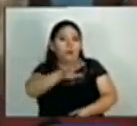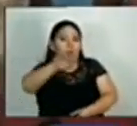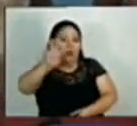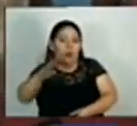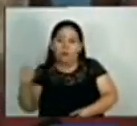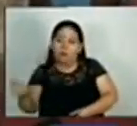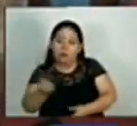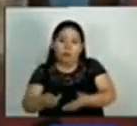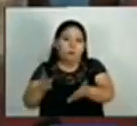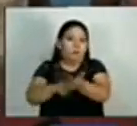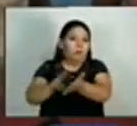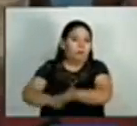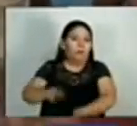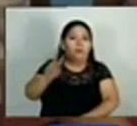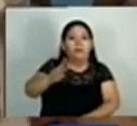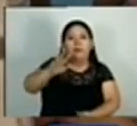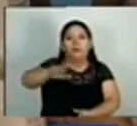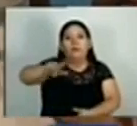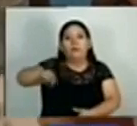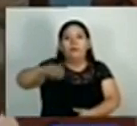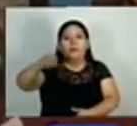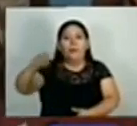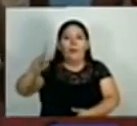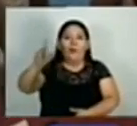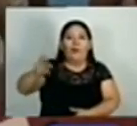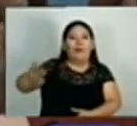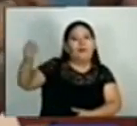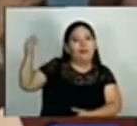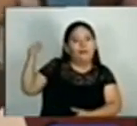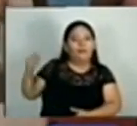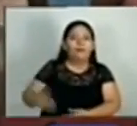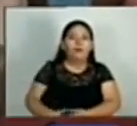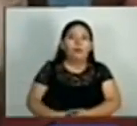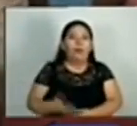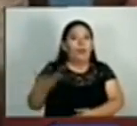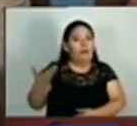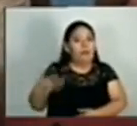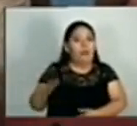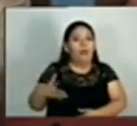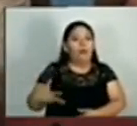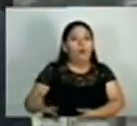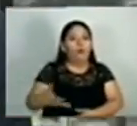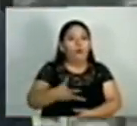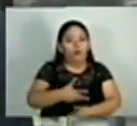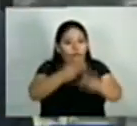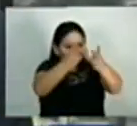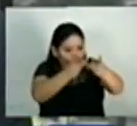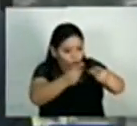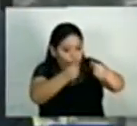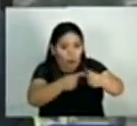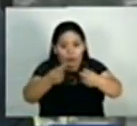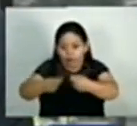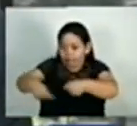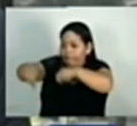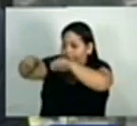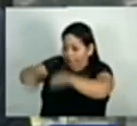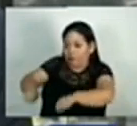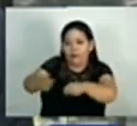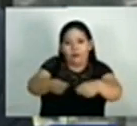mil electores para los comicios de 2021. Ya inclusive estamos haciendo los convenios con las diferentes